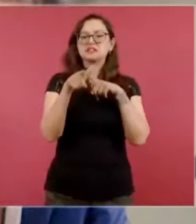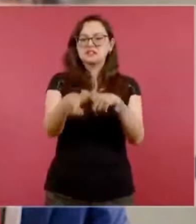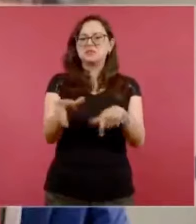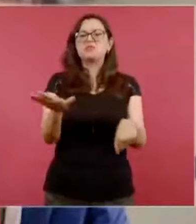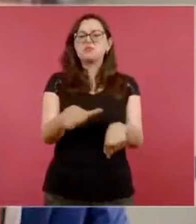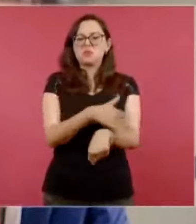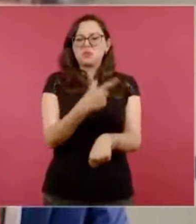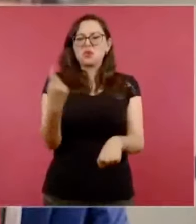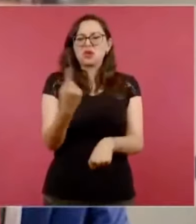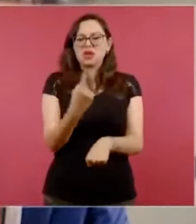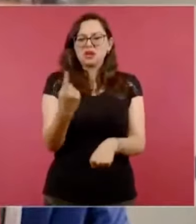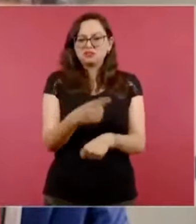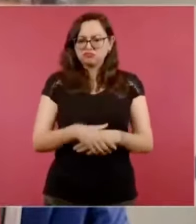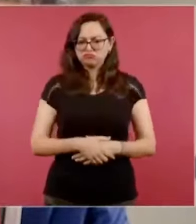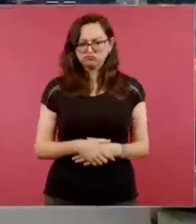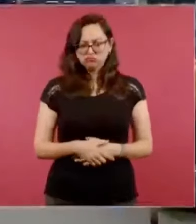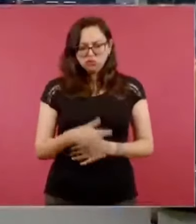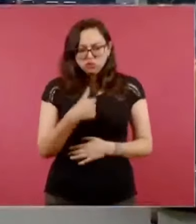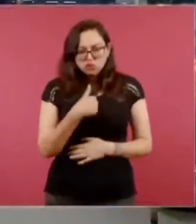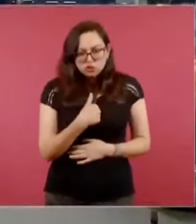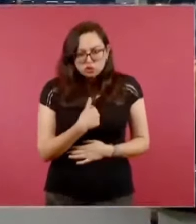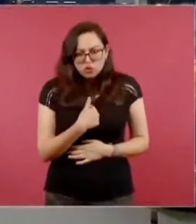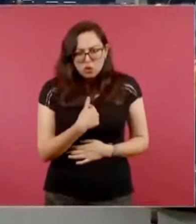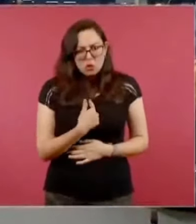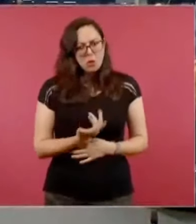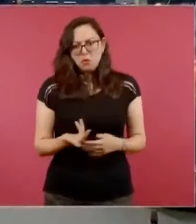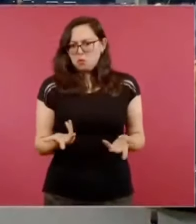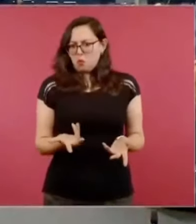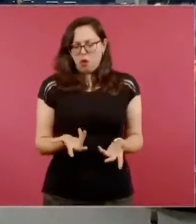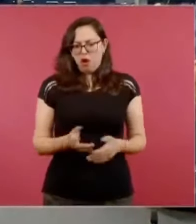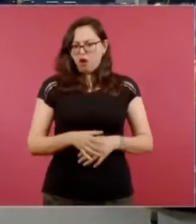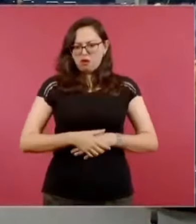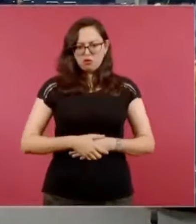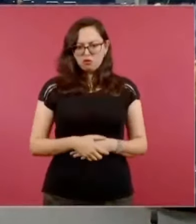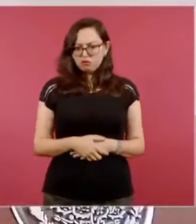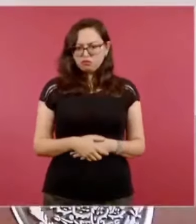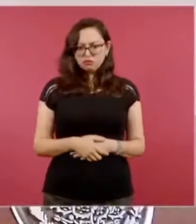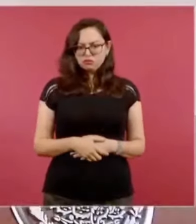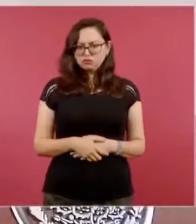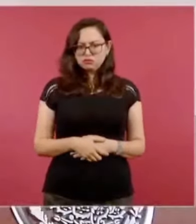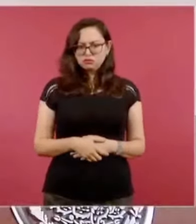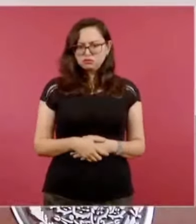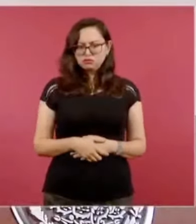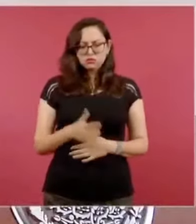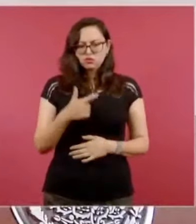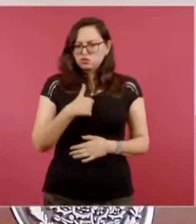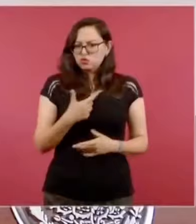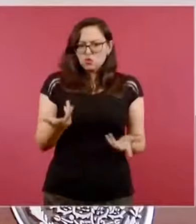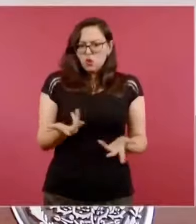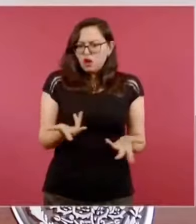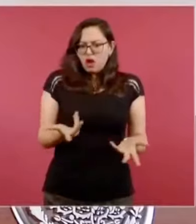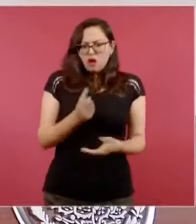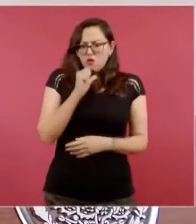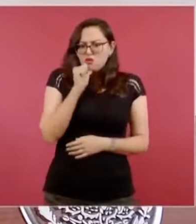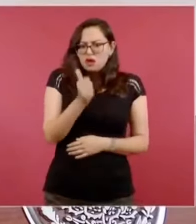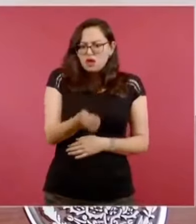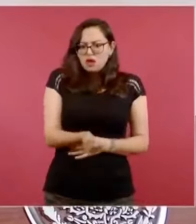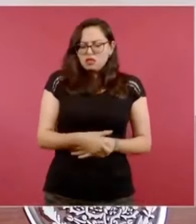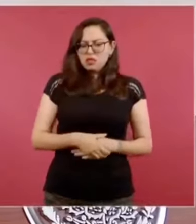hace si pudiera ser…? Yo no lo hago, porque ya sería el colmo. Ayer, por ejemplo,